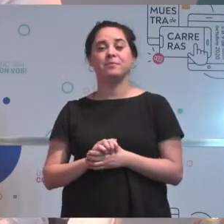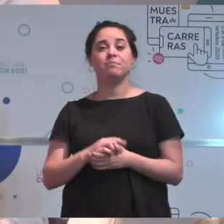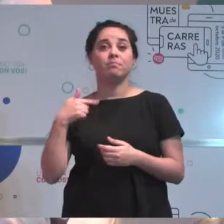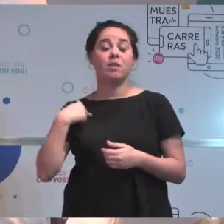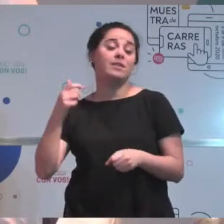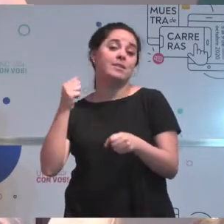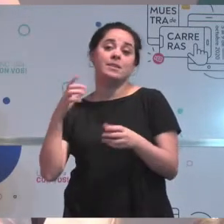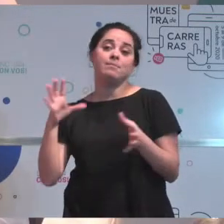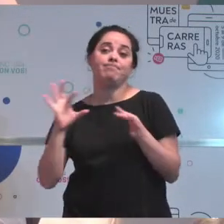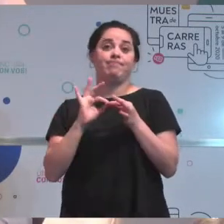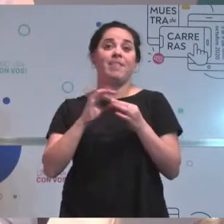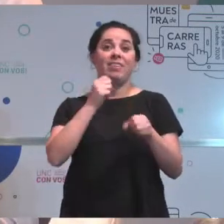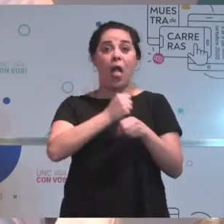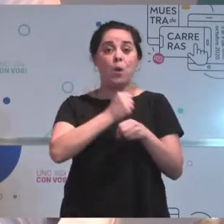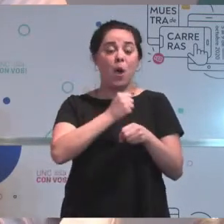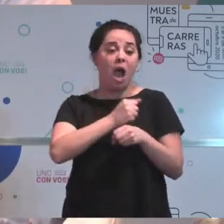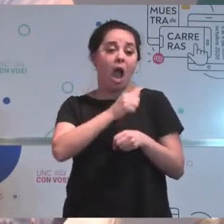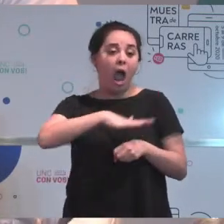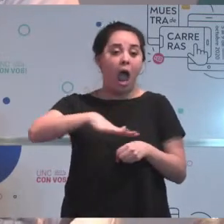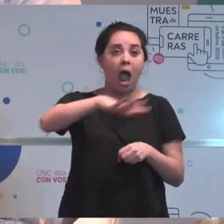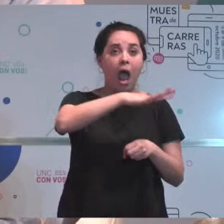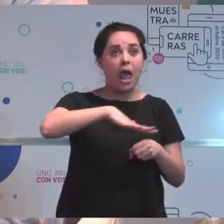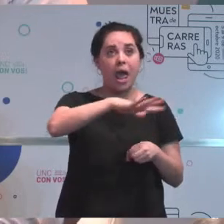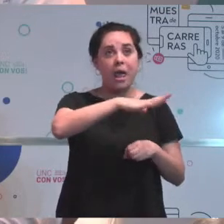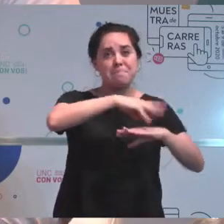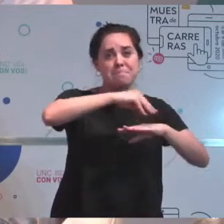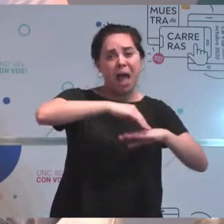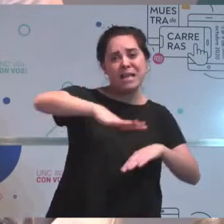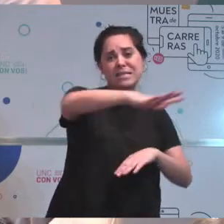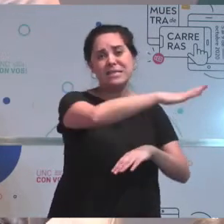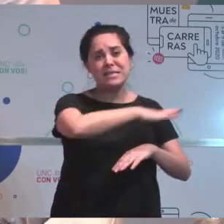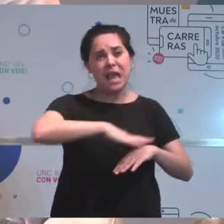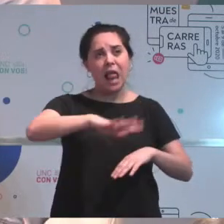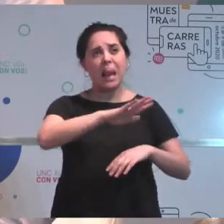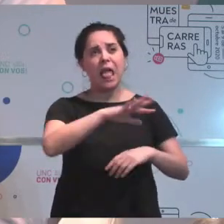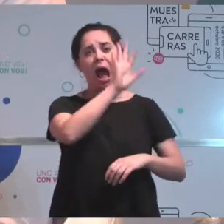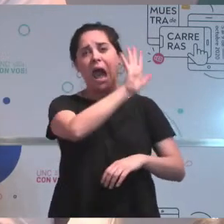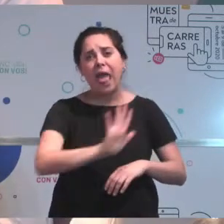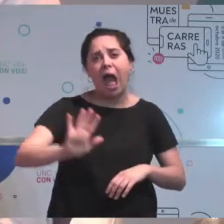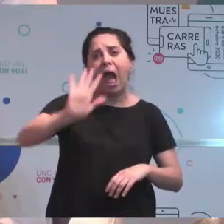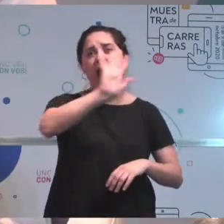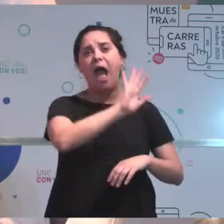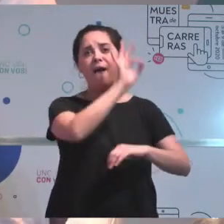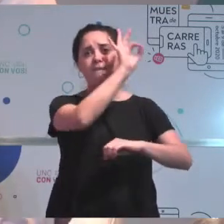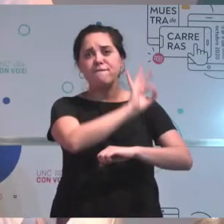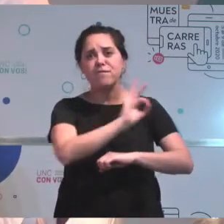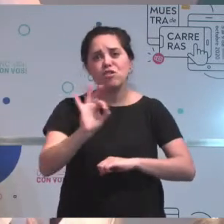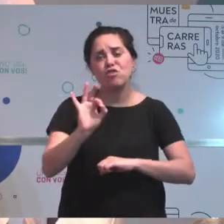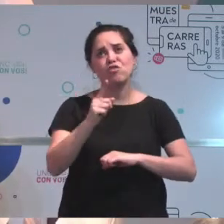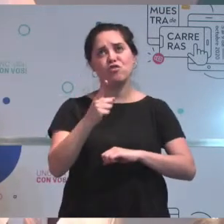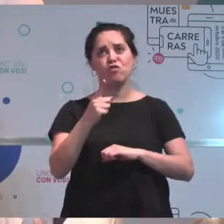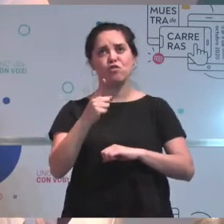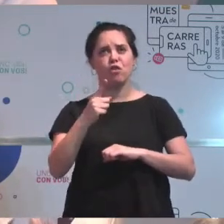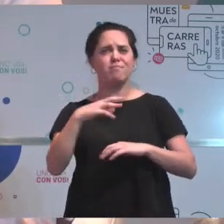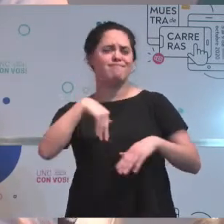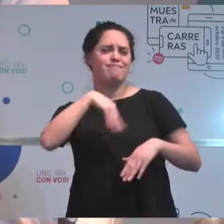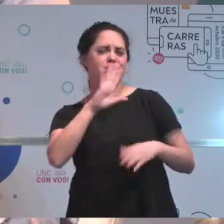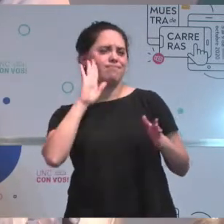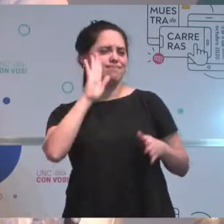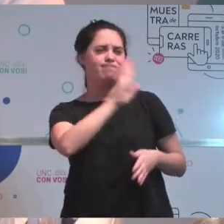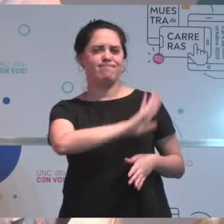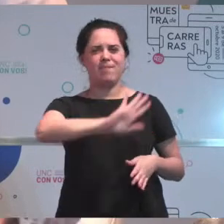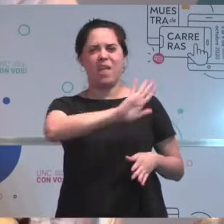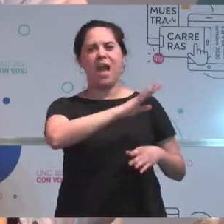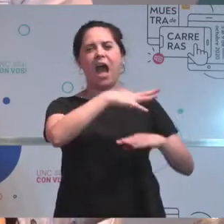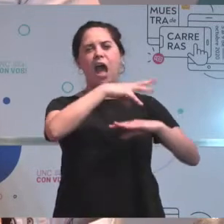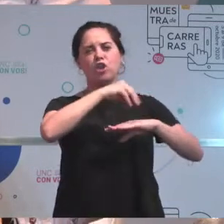trabajar con base de datos espaciales, empezar a trabajar con gráficos, empezar a hacer cartografía. Es una amplia